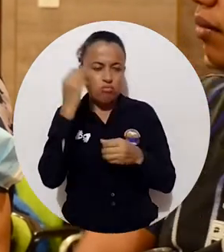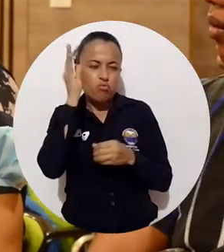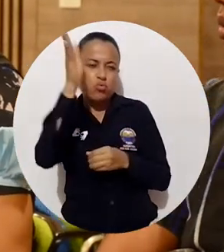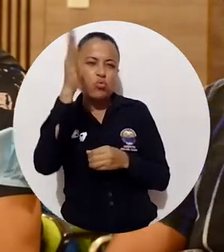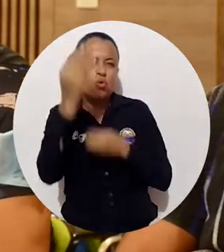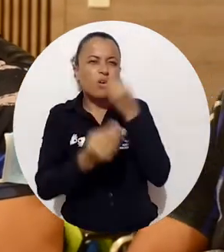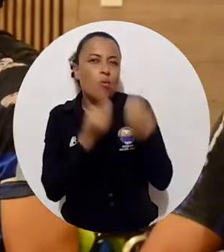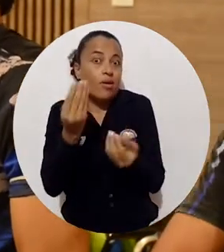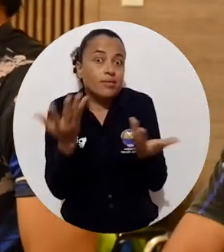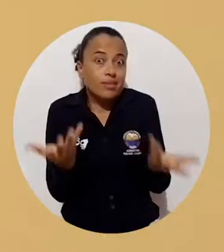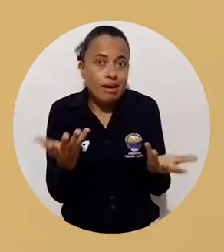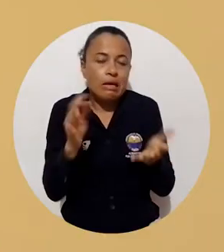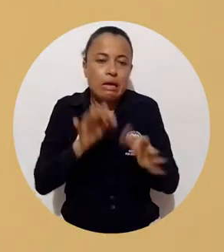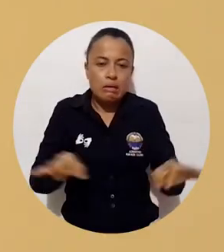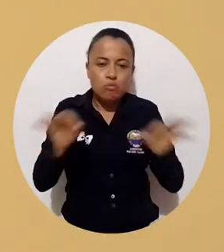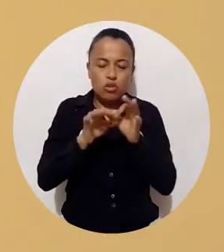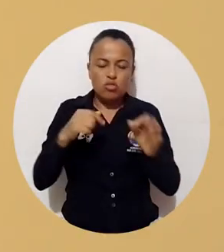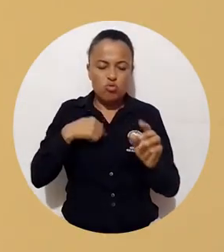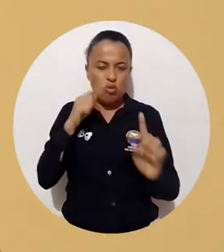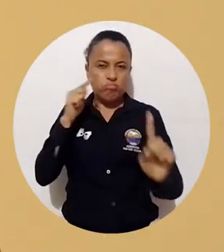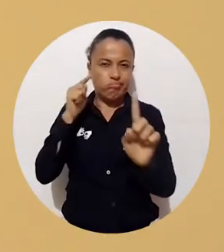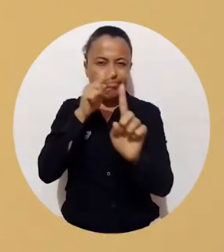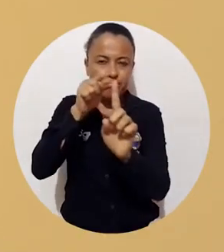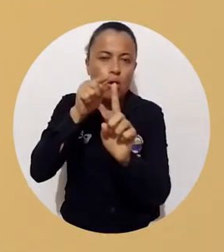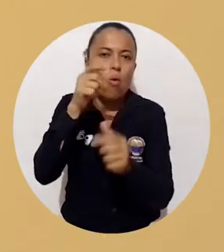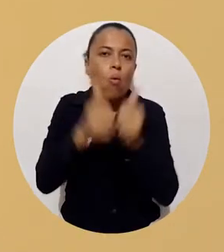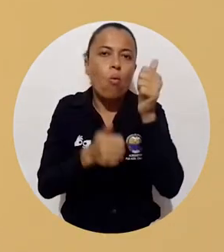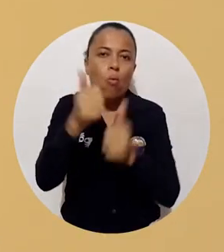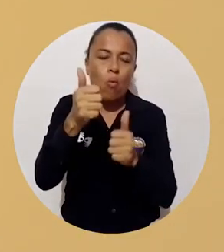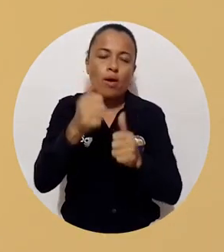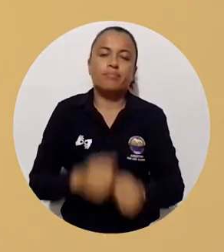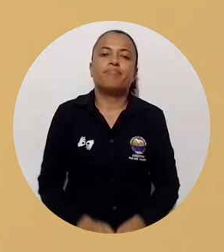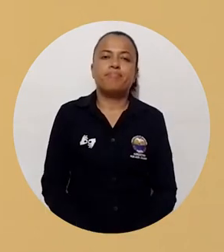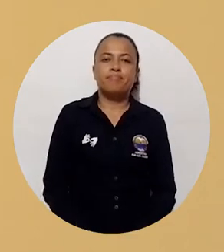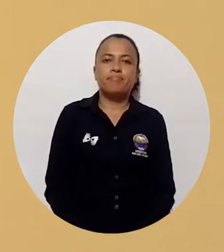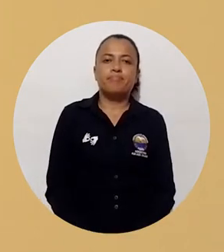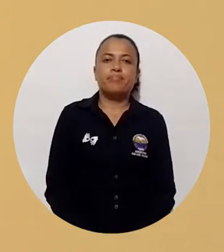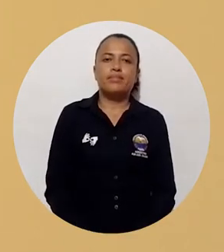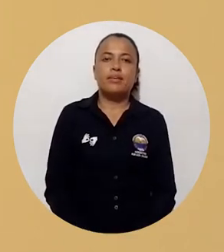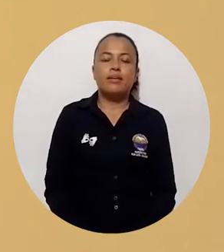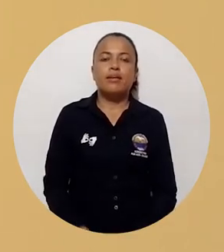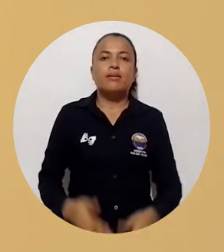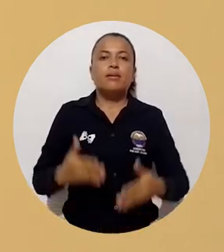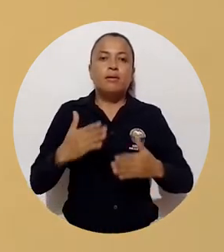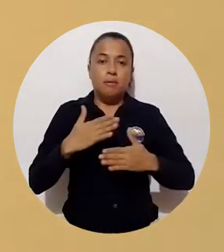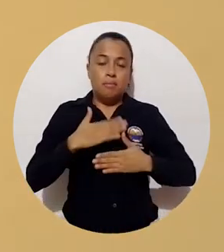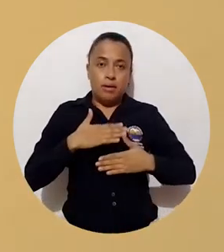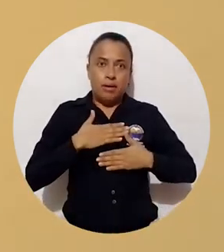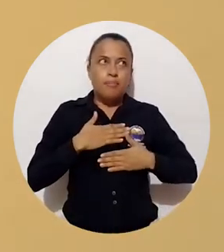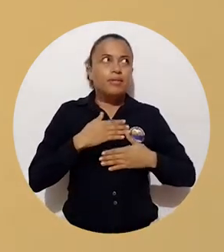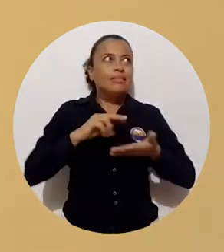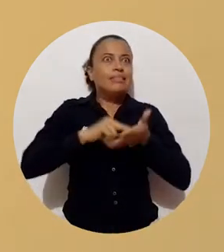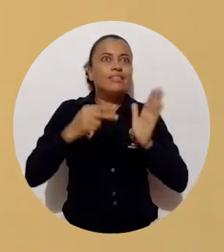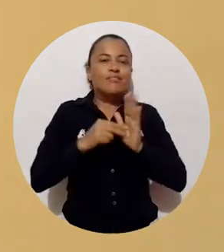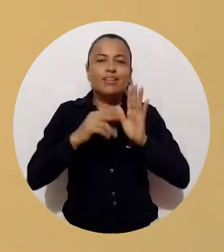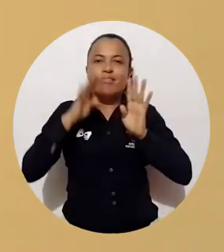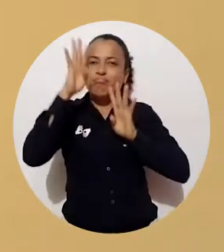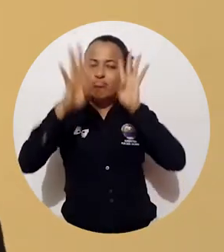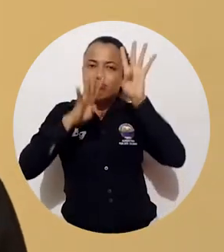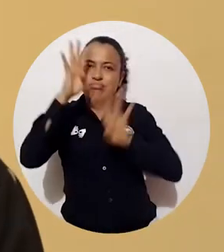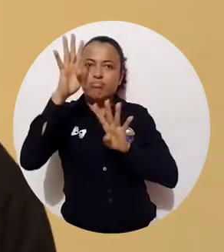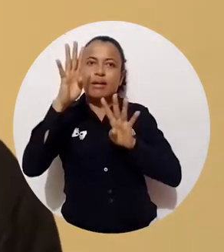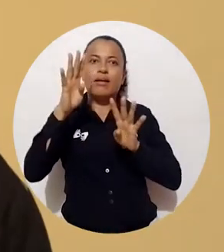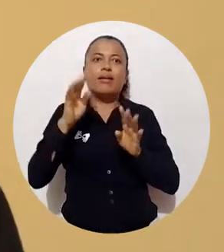a pensar acerca de mi futuro, hacia dónde quiero yo dirigir mi carrera como profesional. Para mí CINCI significa